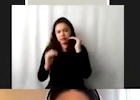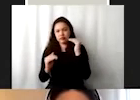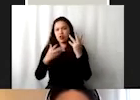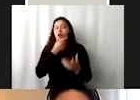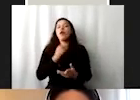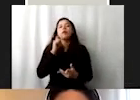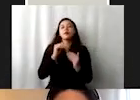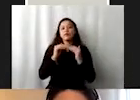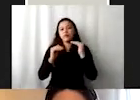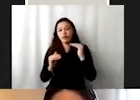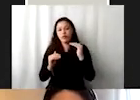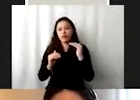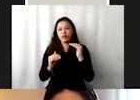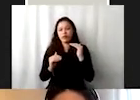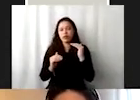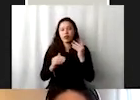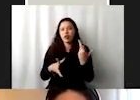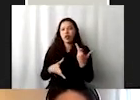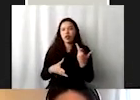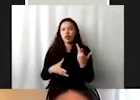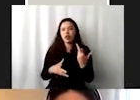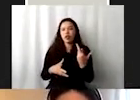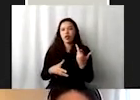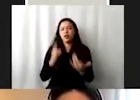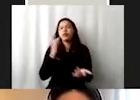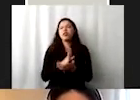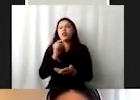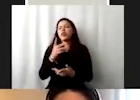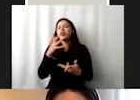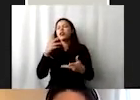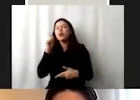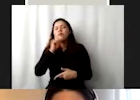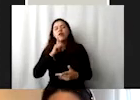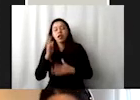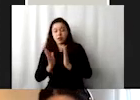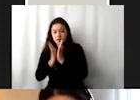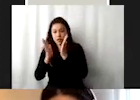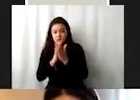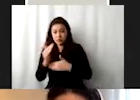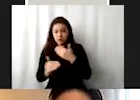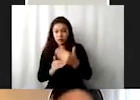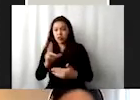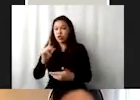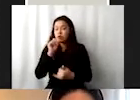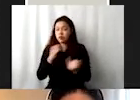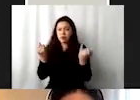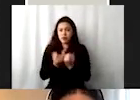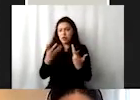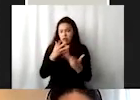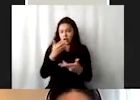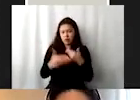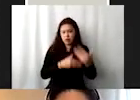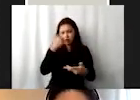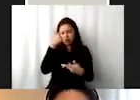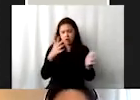enfoque en tener a las mujeres en procesos de participación, sino también en procesos de gestión, muchas cosas